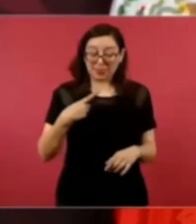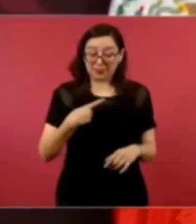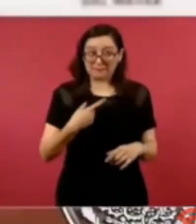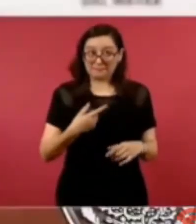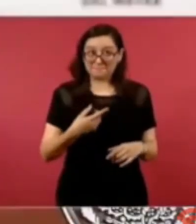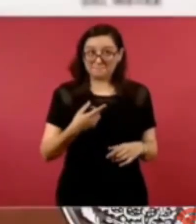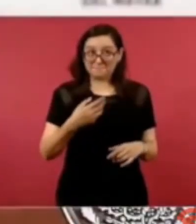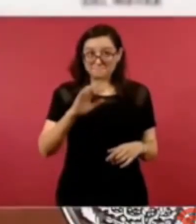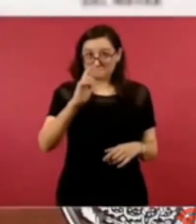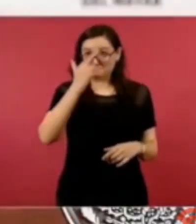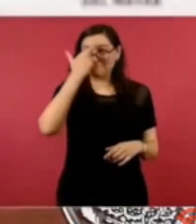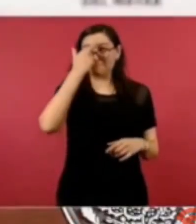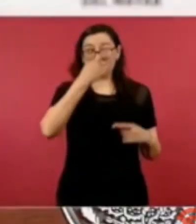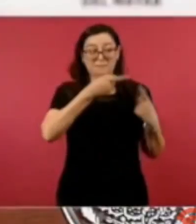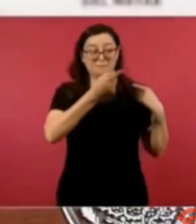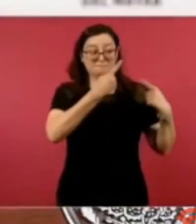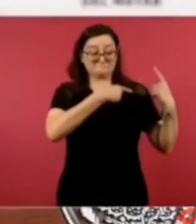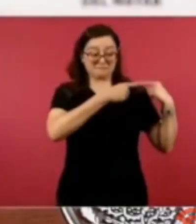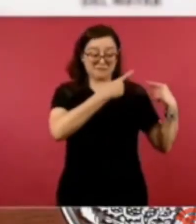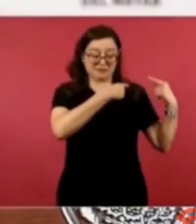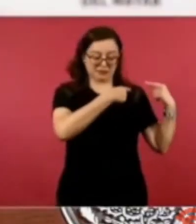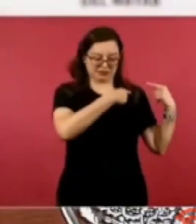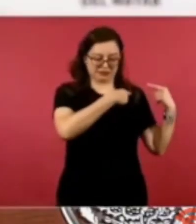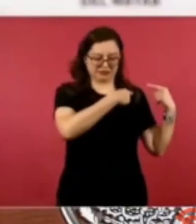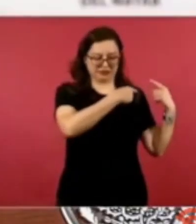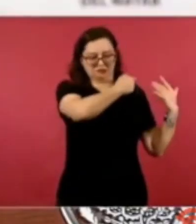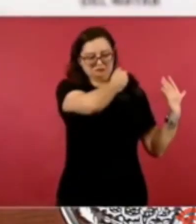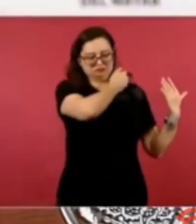ni amor ni respeto al pueblo